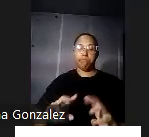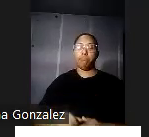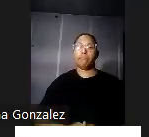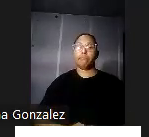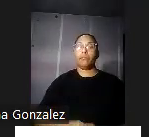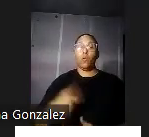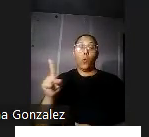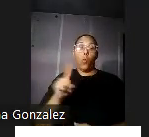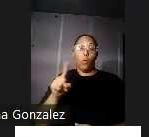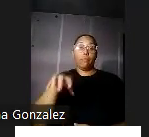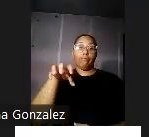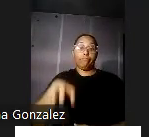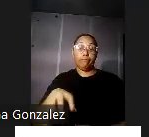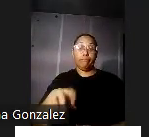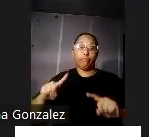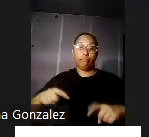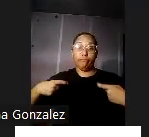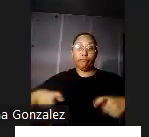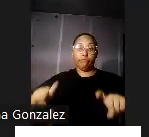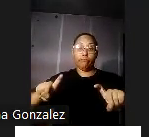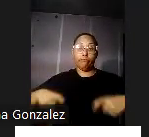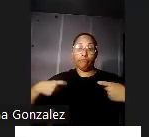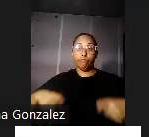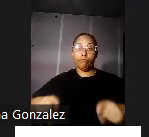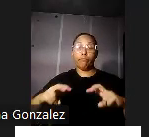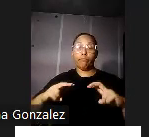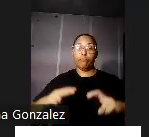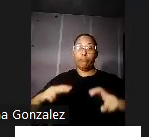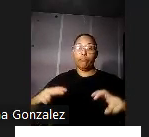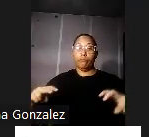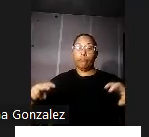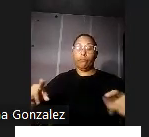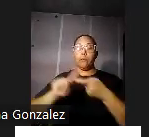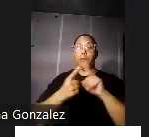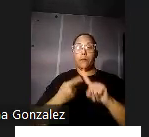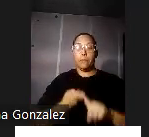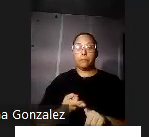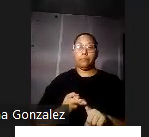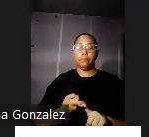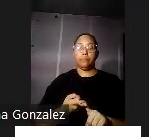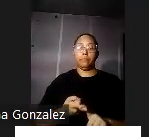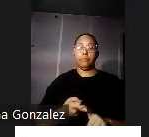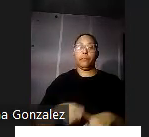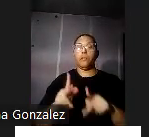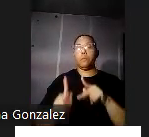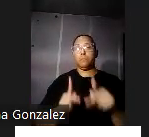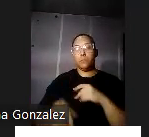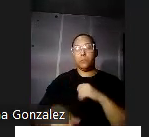en hamacas o camillas que llevaban familiares o amigos en su mayoría jíbaros de toda la isla